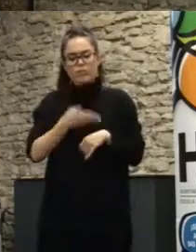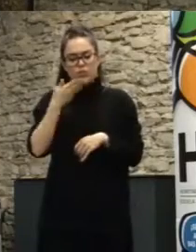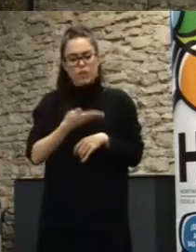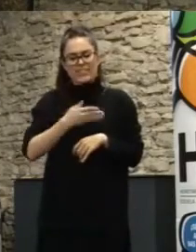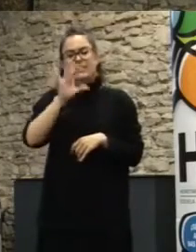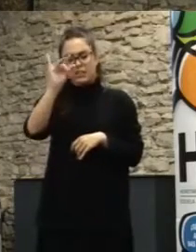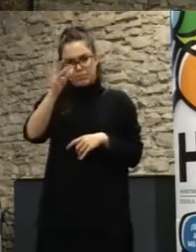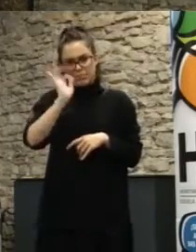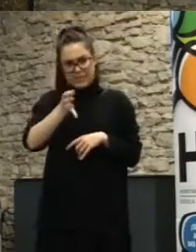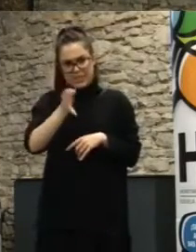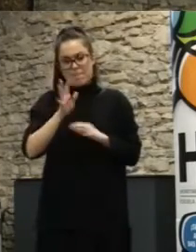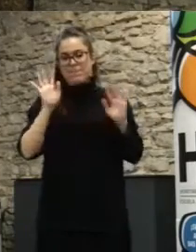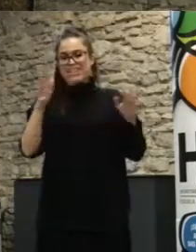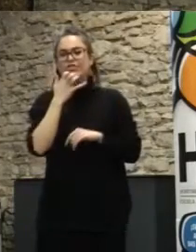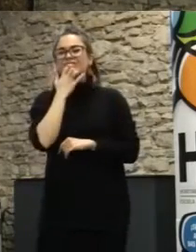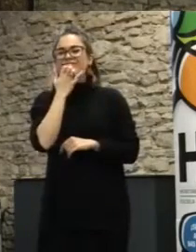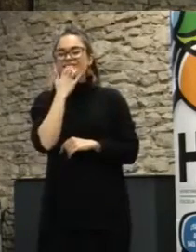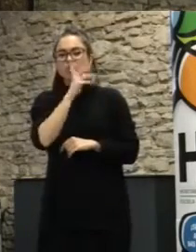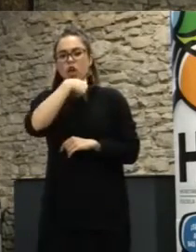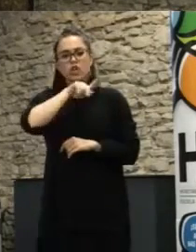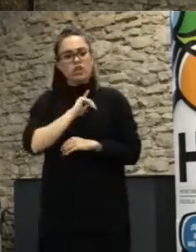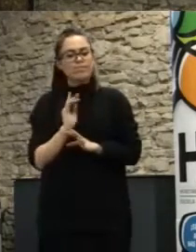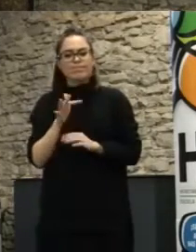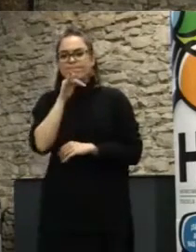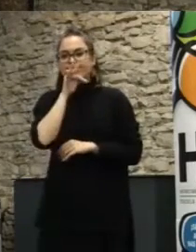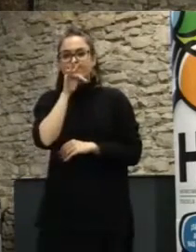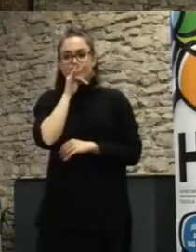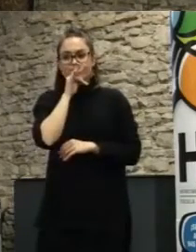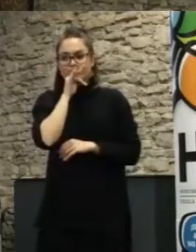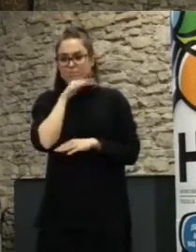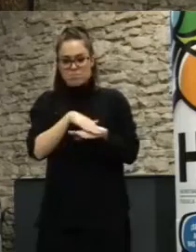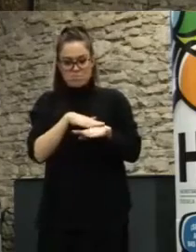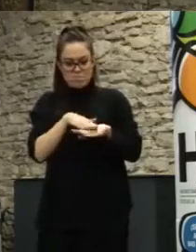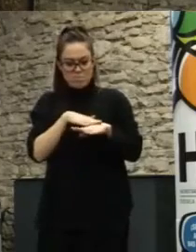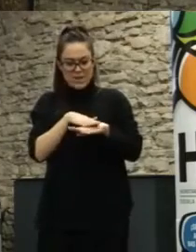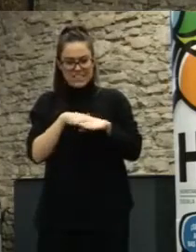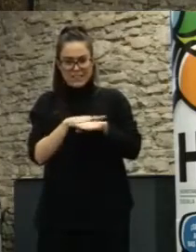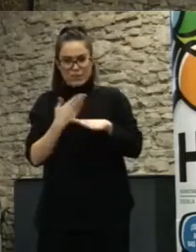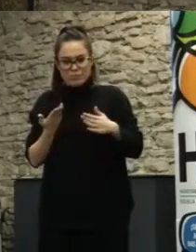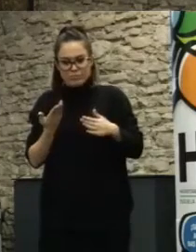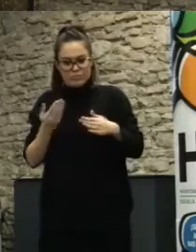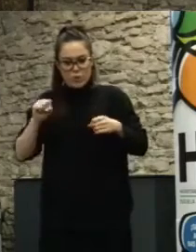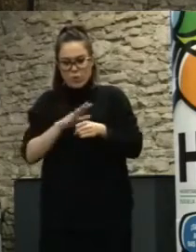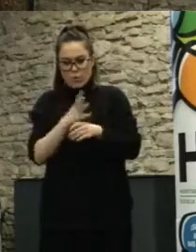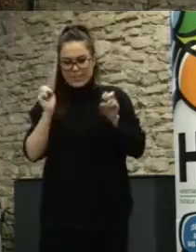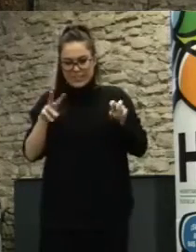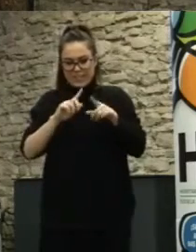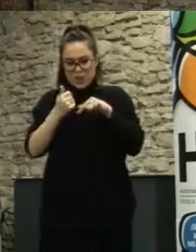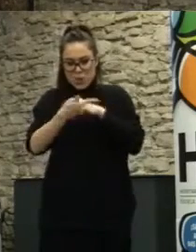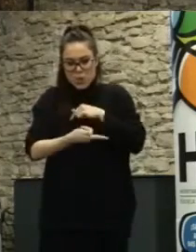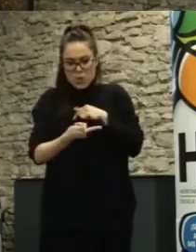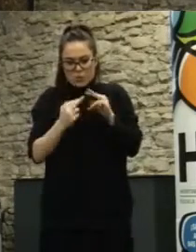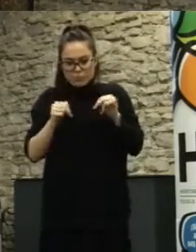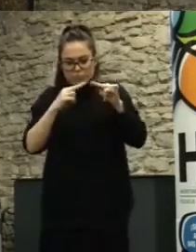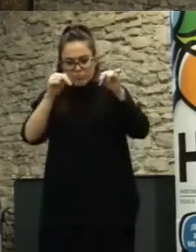si no hemos llegado a cubrir los niveles más básicos para la participación, es muy complicado que lleguemos luego al nivel de